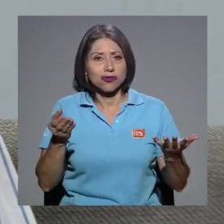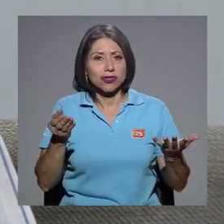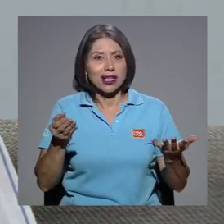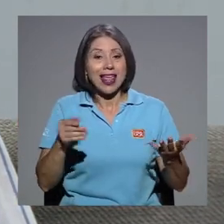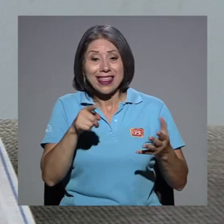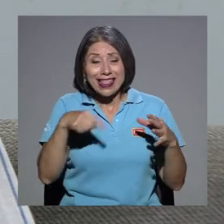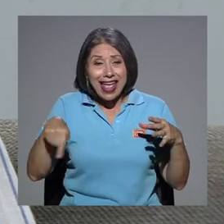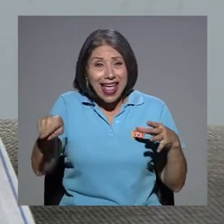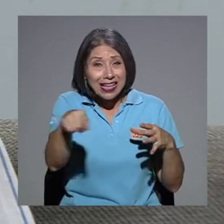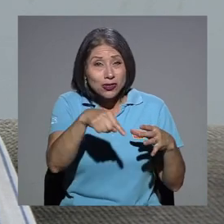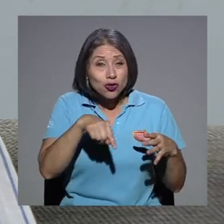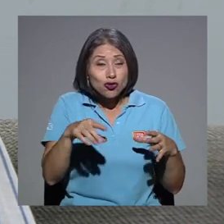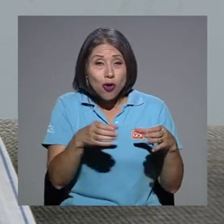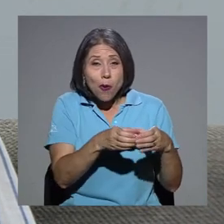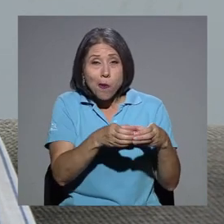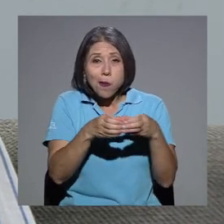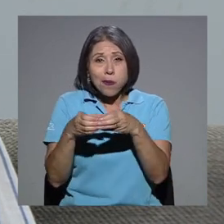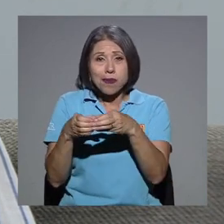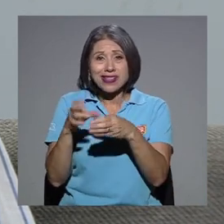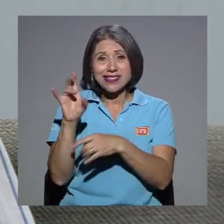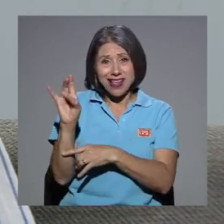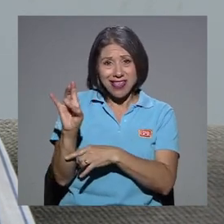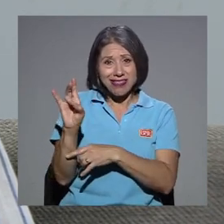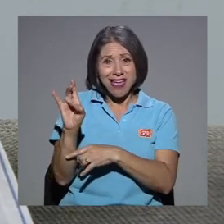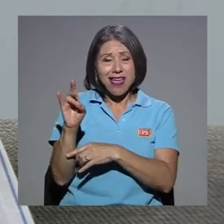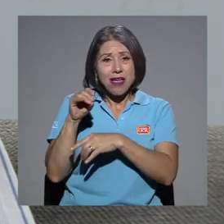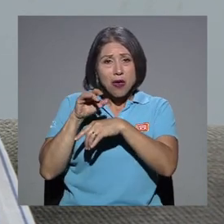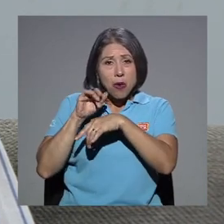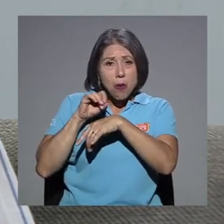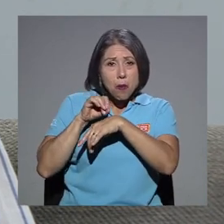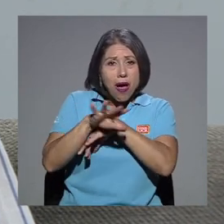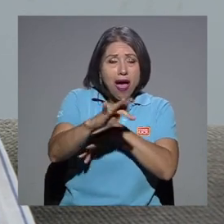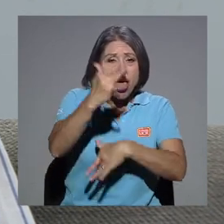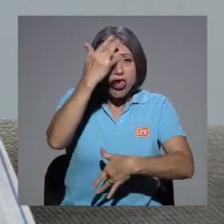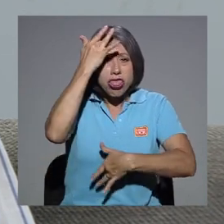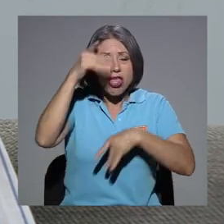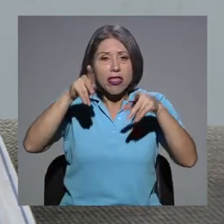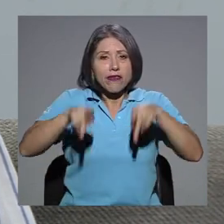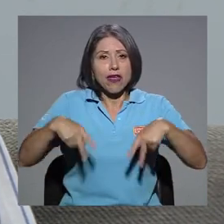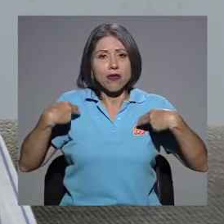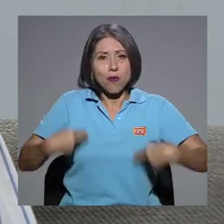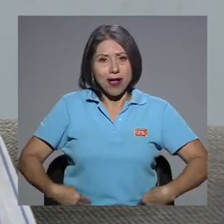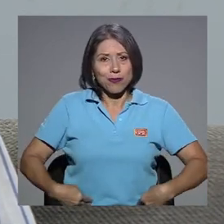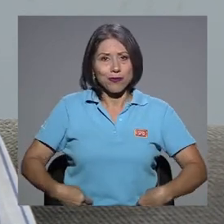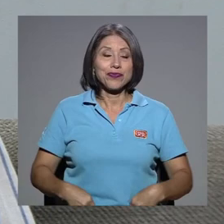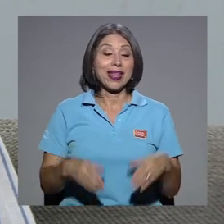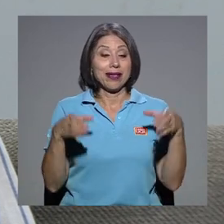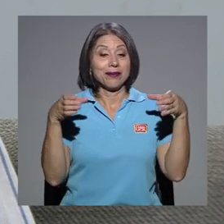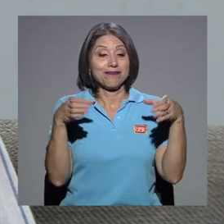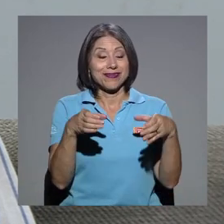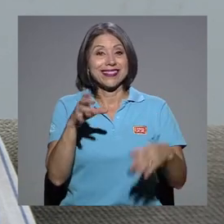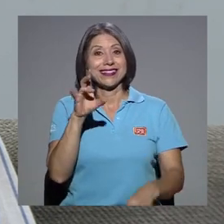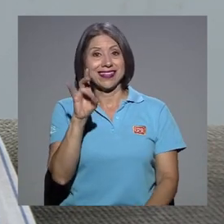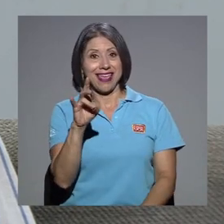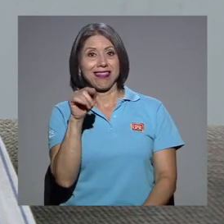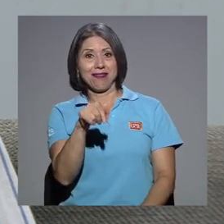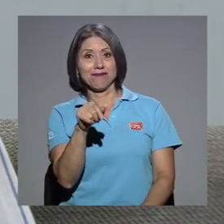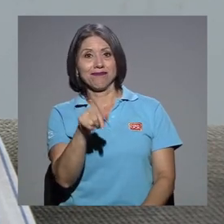siete han logrado poder infectar al ser humano. Entonces, entre esos siete